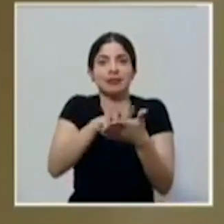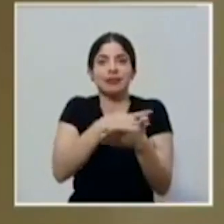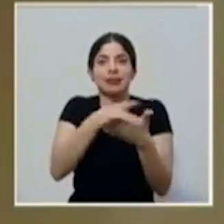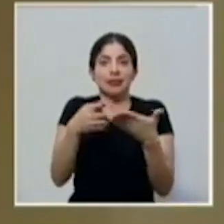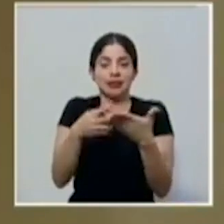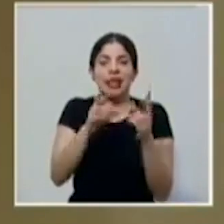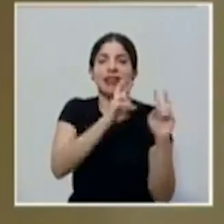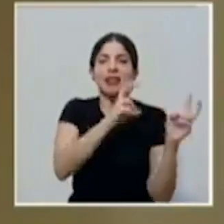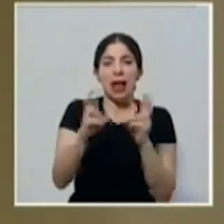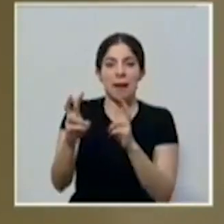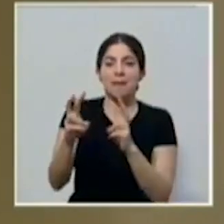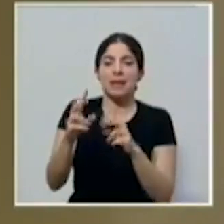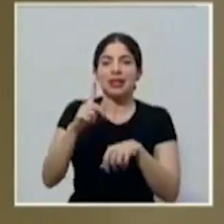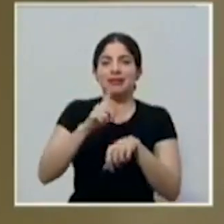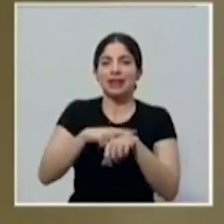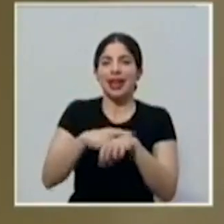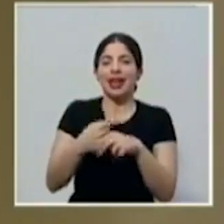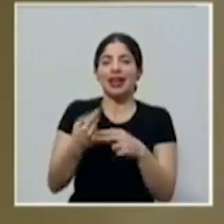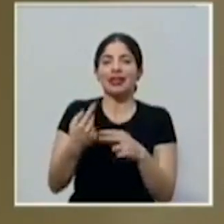extraordinarias